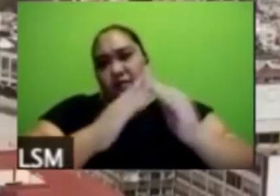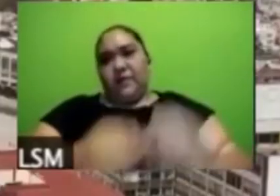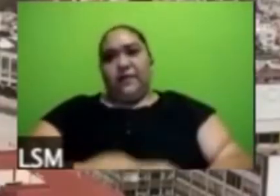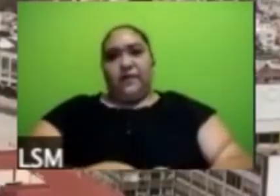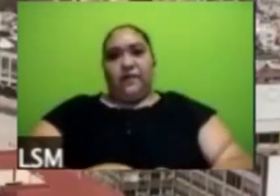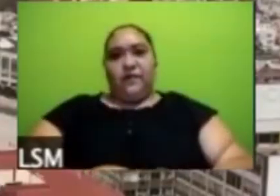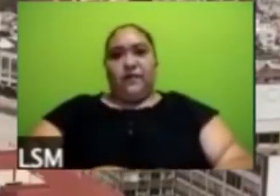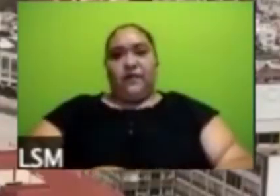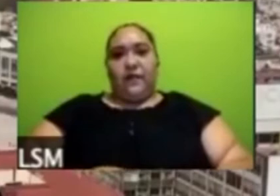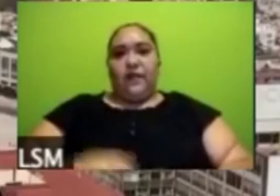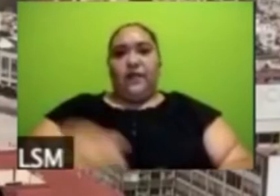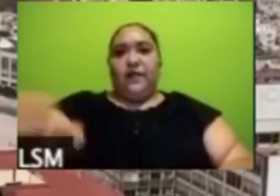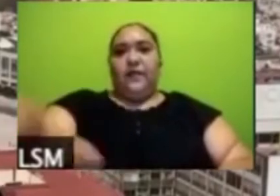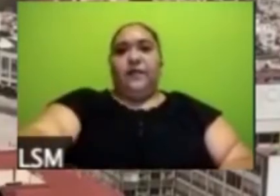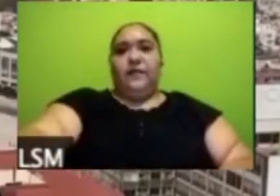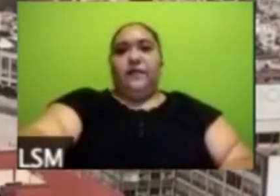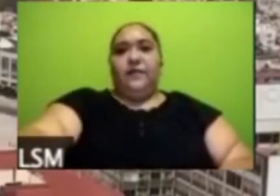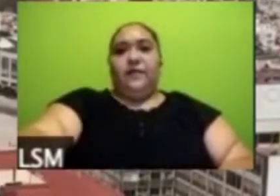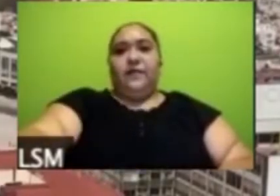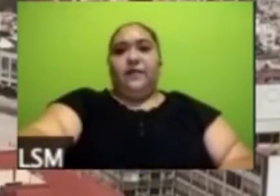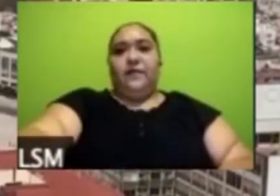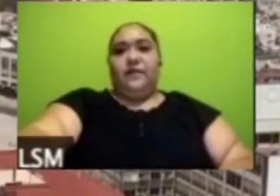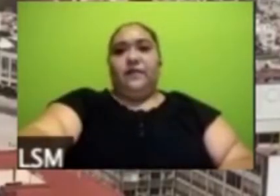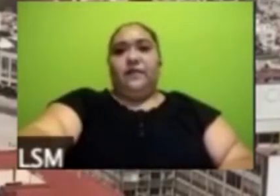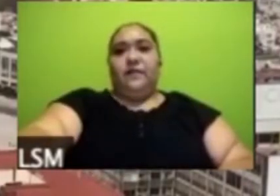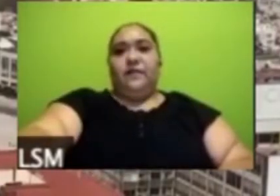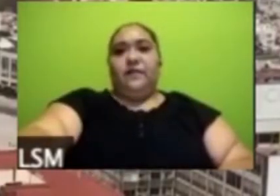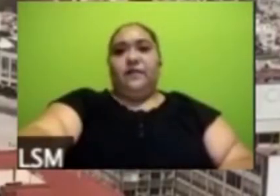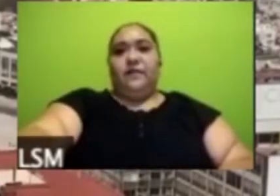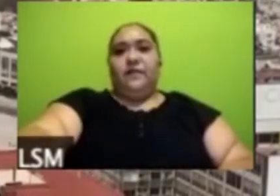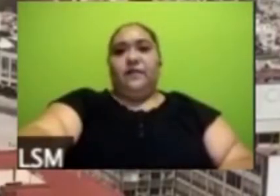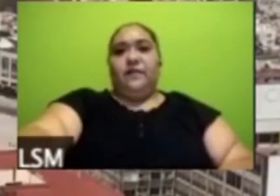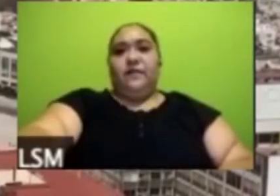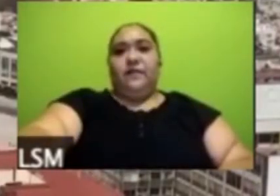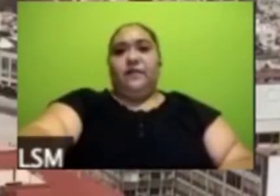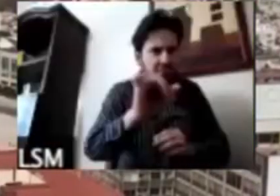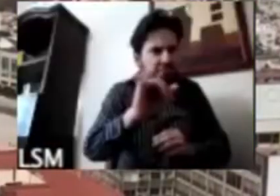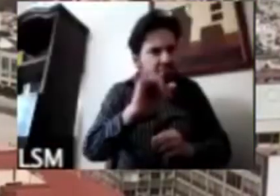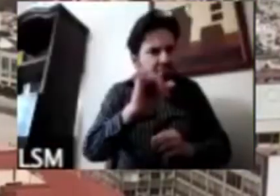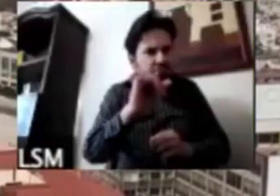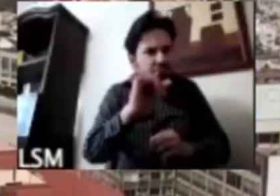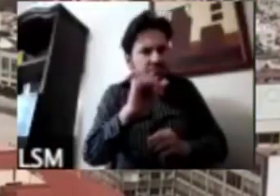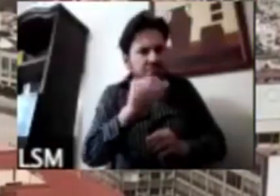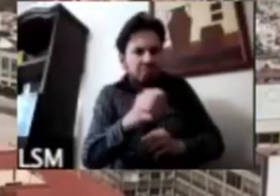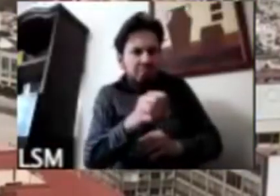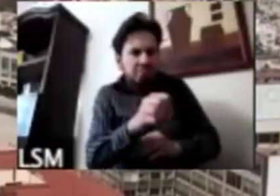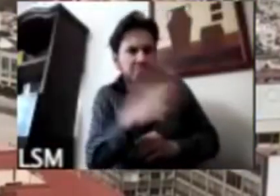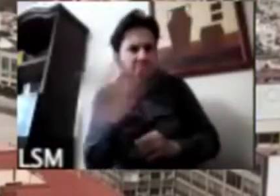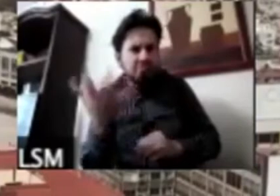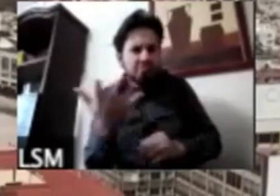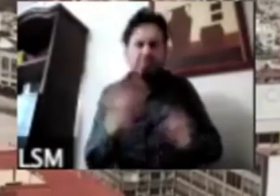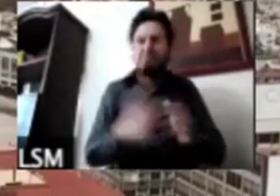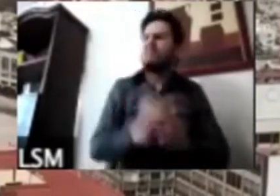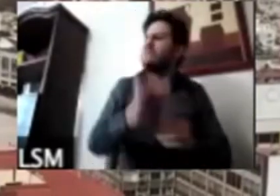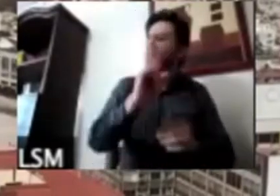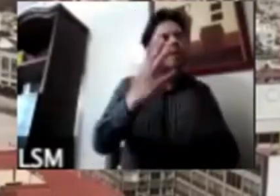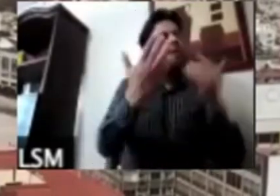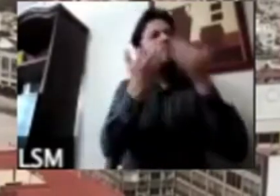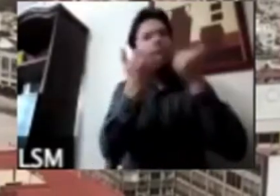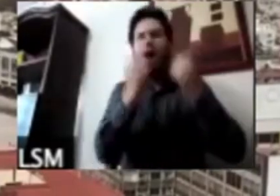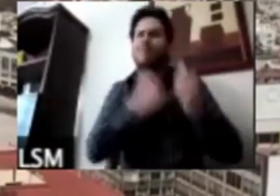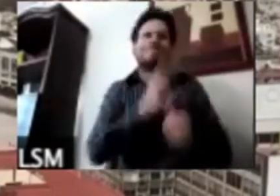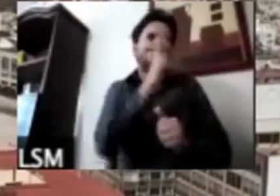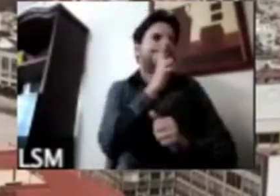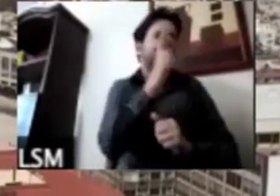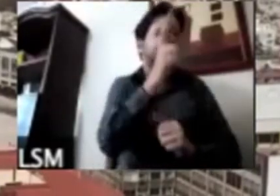voy a estarlos escuchando un rato lo de la violencia yo una vez contesto no tengo ningún dato conozco los